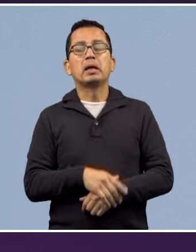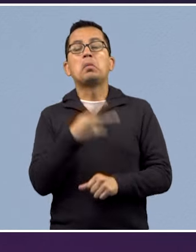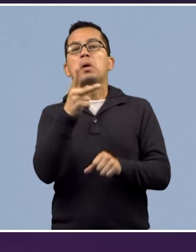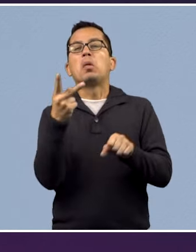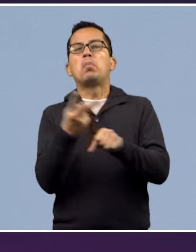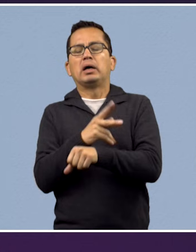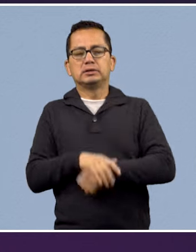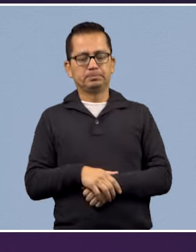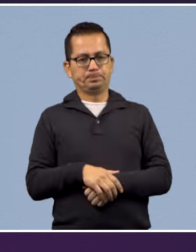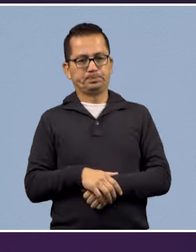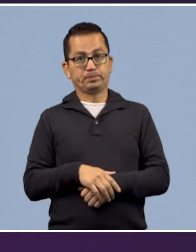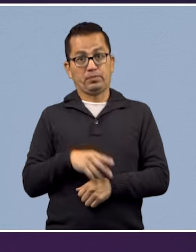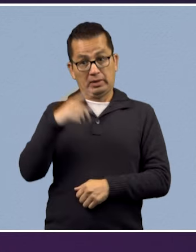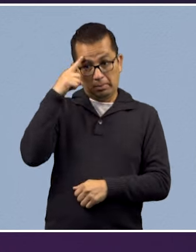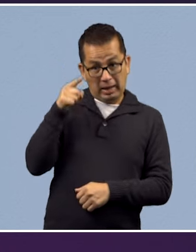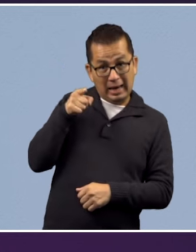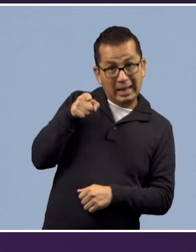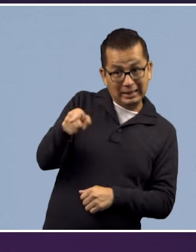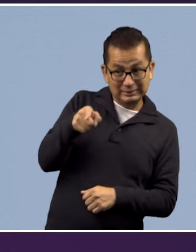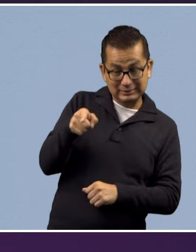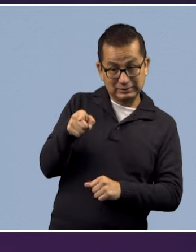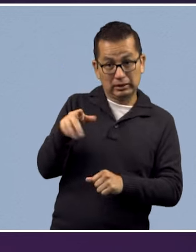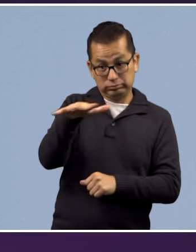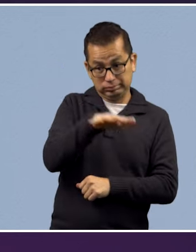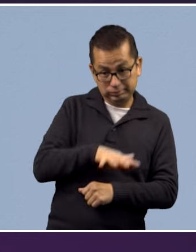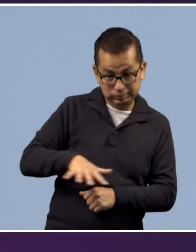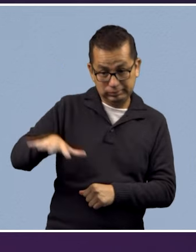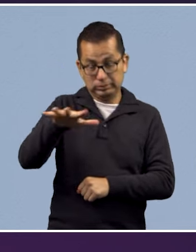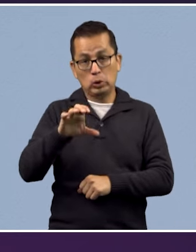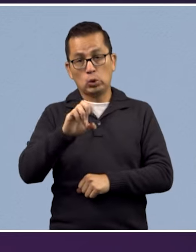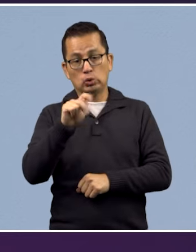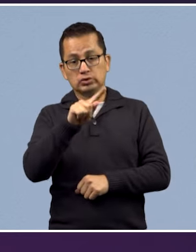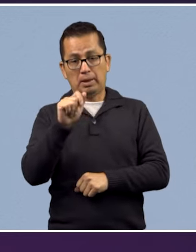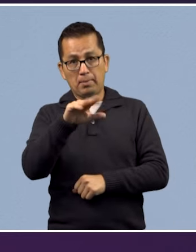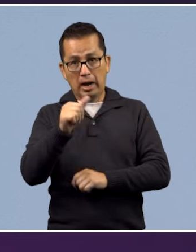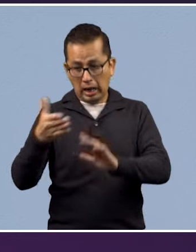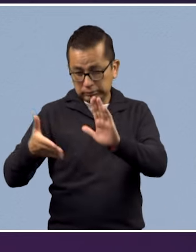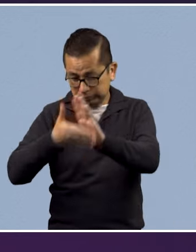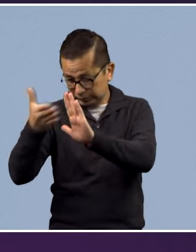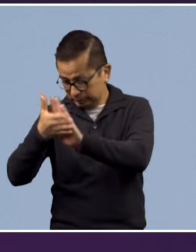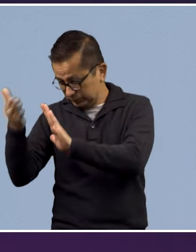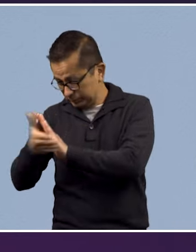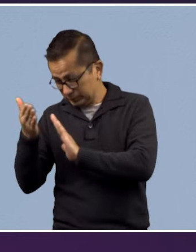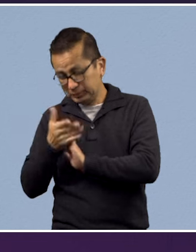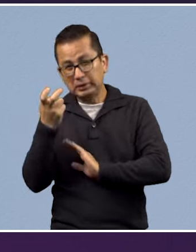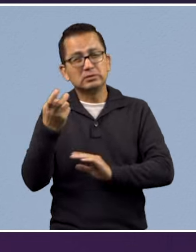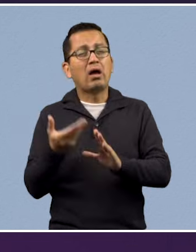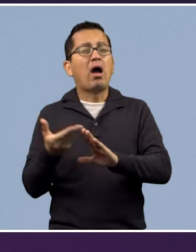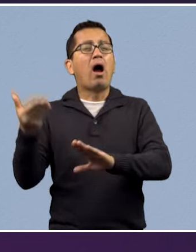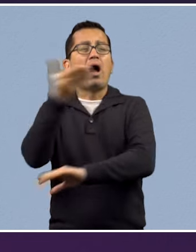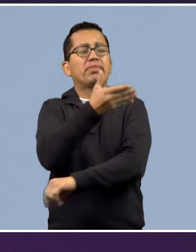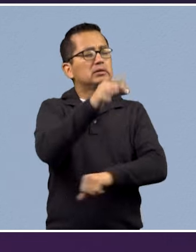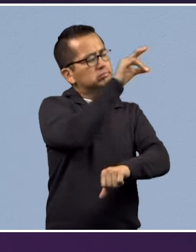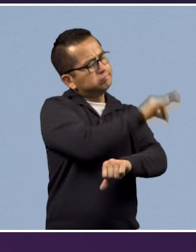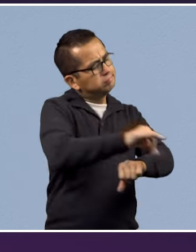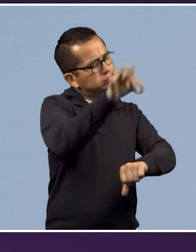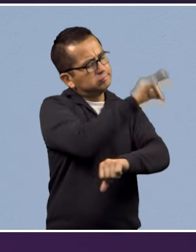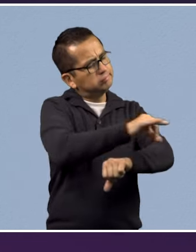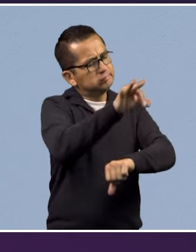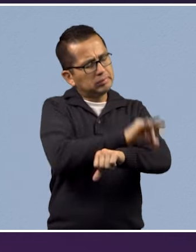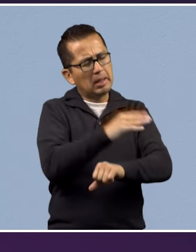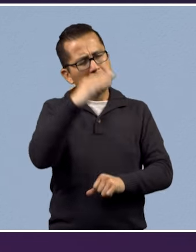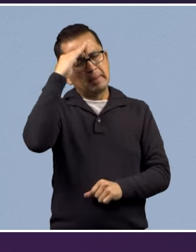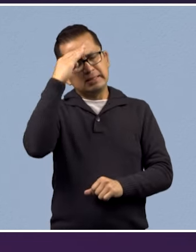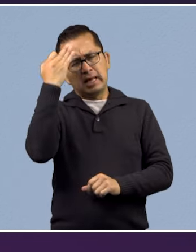Y lo que está pasando es que los gastos de diseño de este sistema, pues fueron calculados tal vez, yo me imagino por la